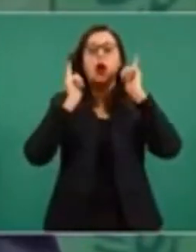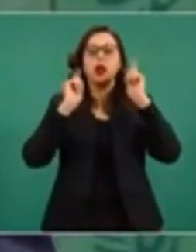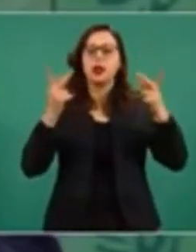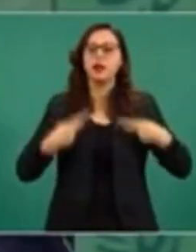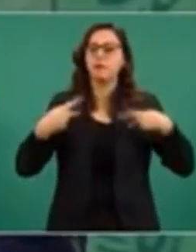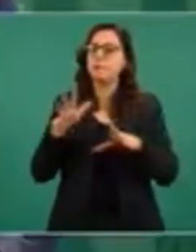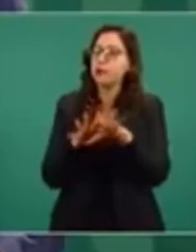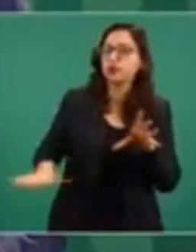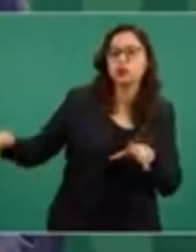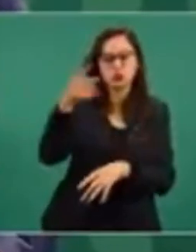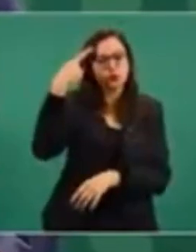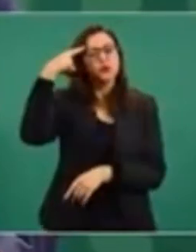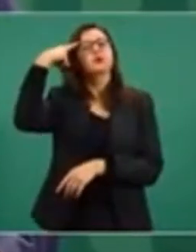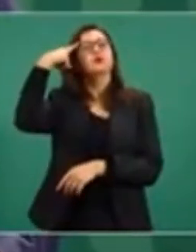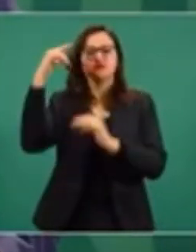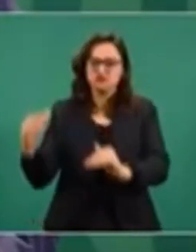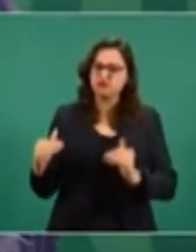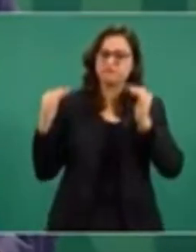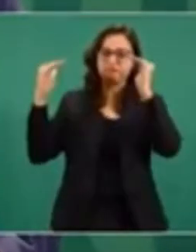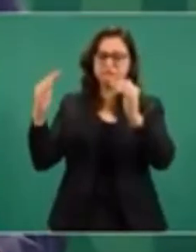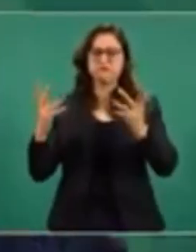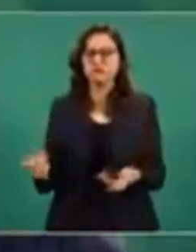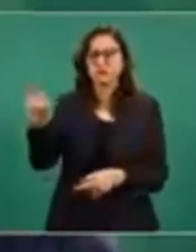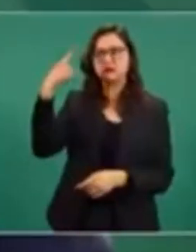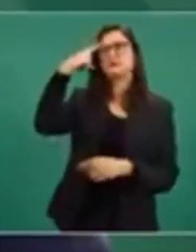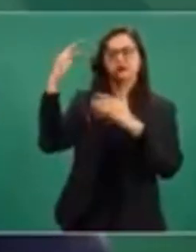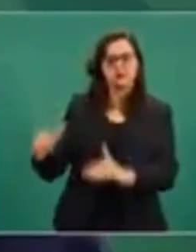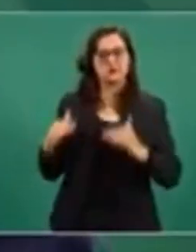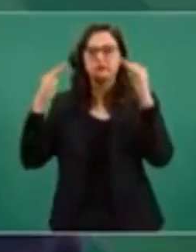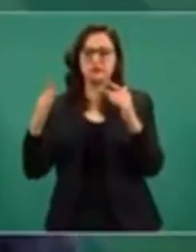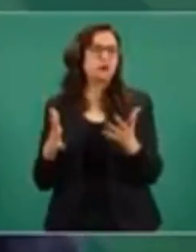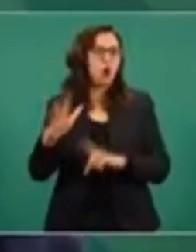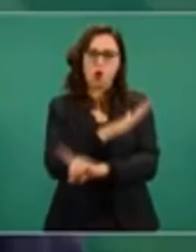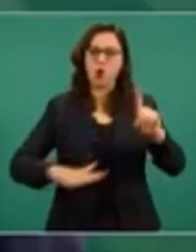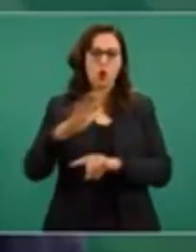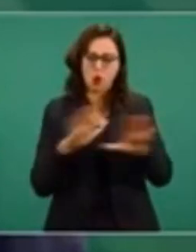Que siga cambiando la mentalidad del pueblo. Porque cuando cambia la mentalidad del pueblo, cambia todo.